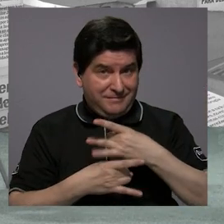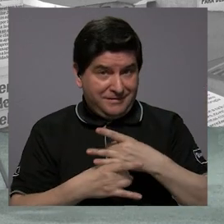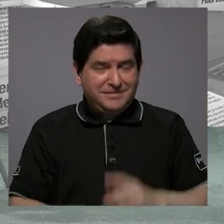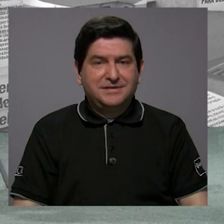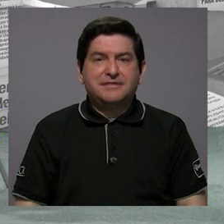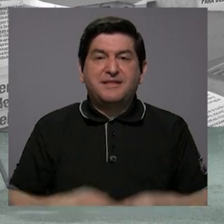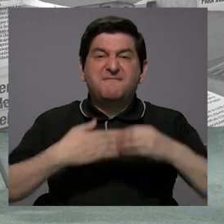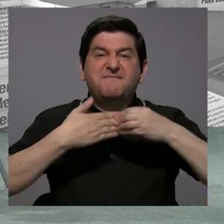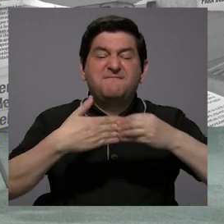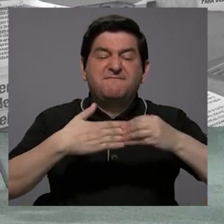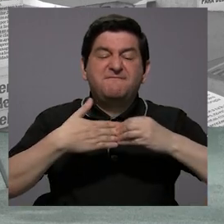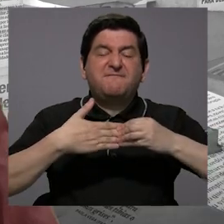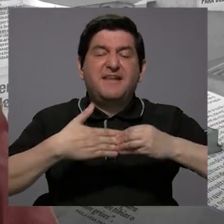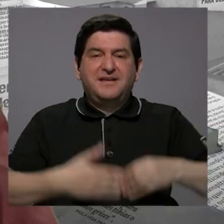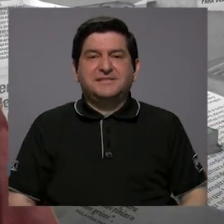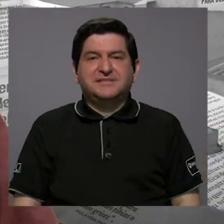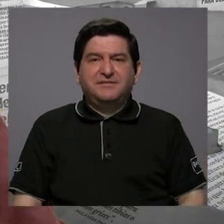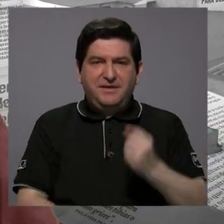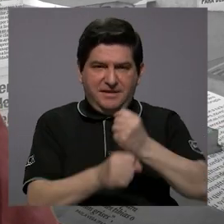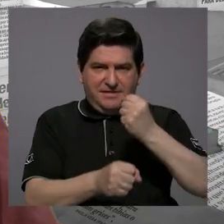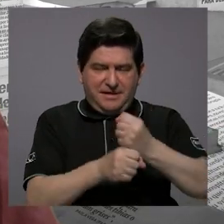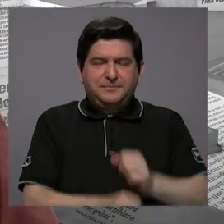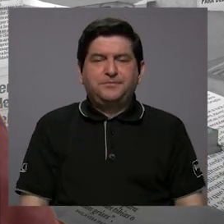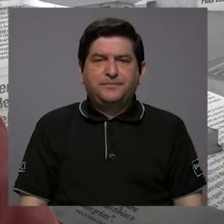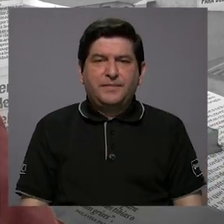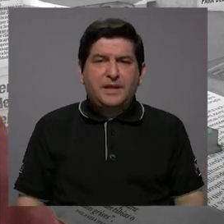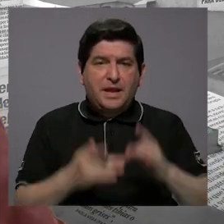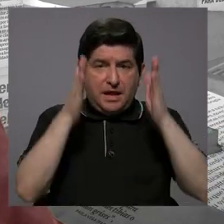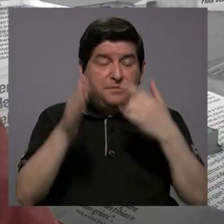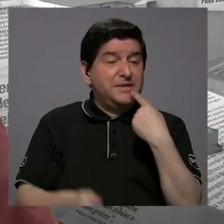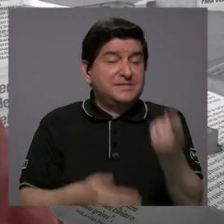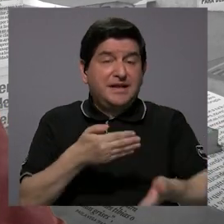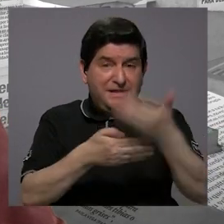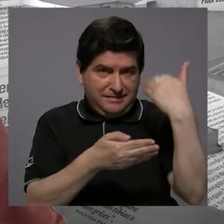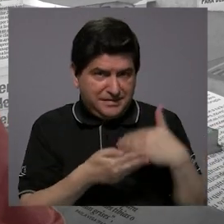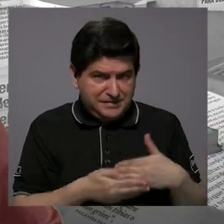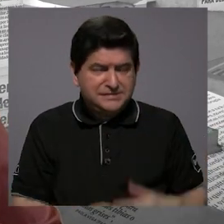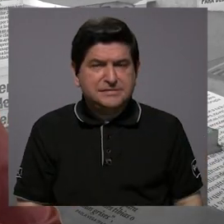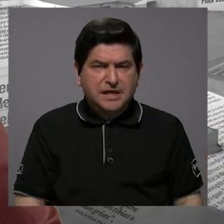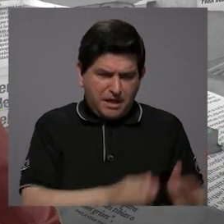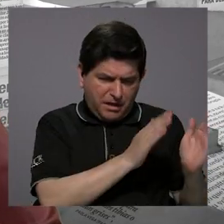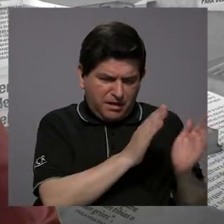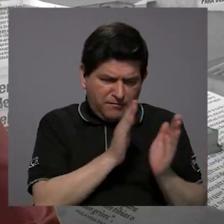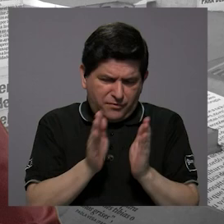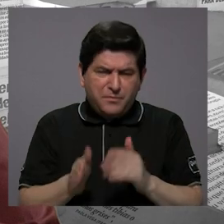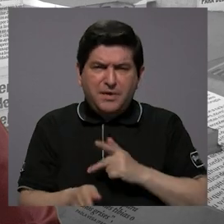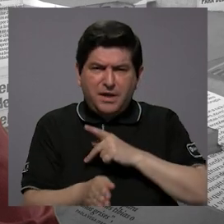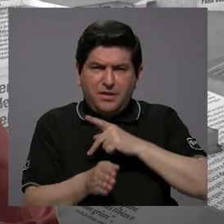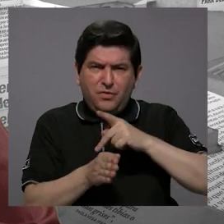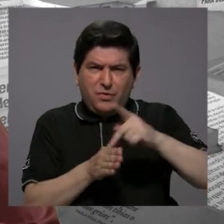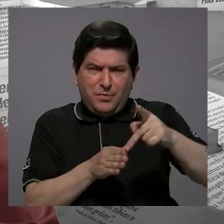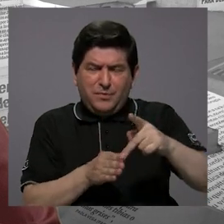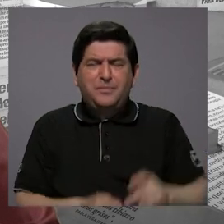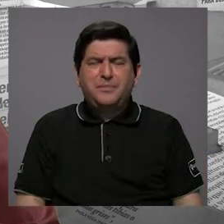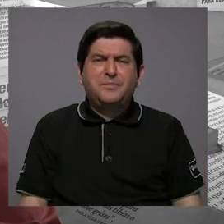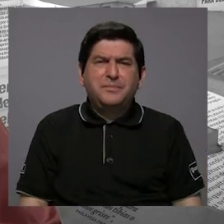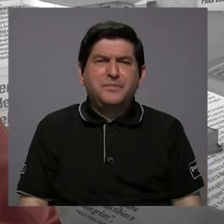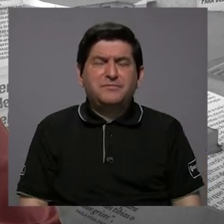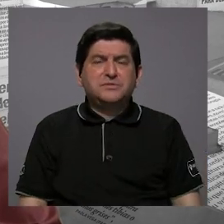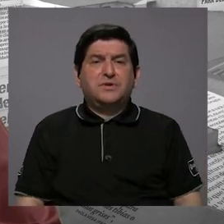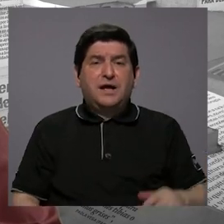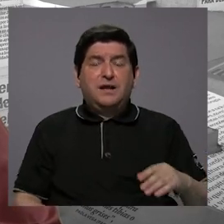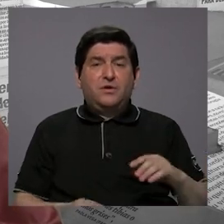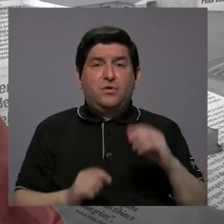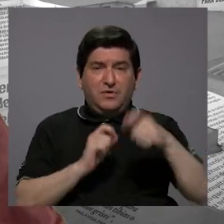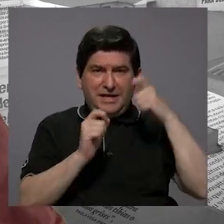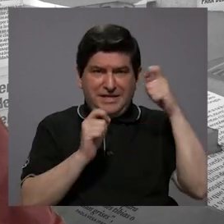es la flexibilidad laboral. A veces, ese especialista que yo le decía a usted que está formado en un procedimiento muy específico, solo él lo hace